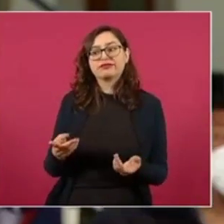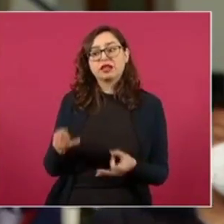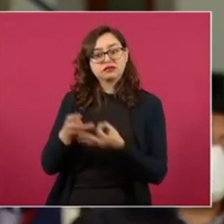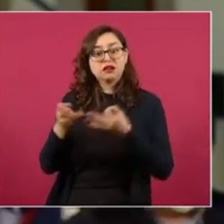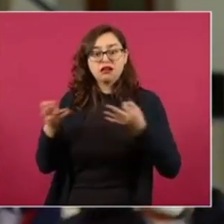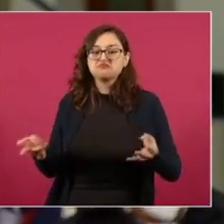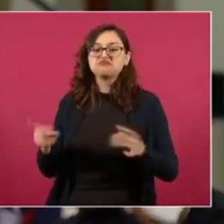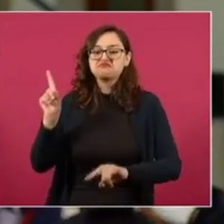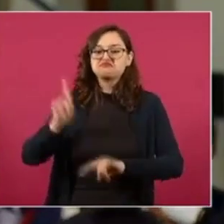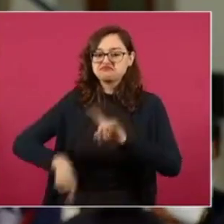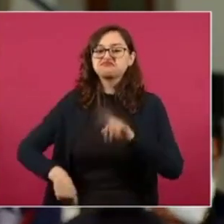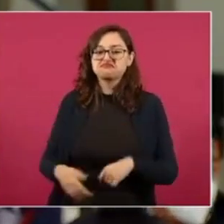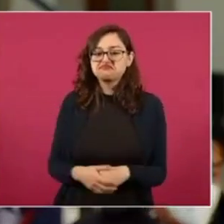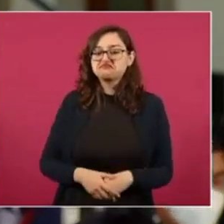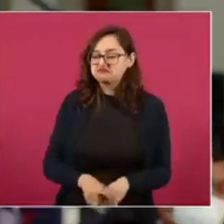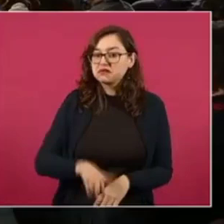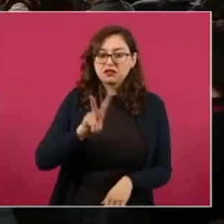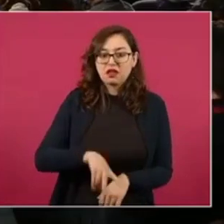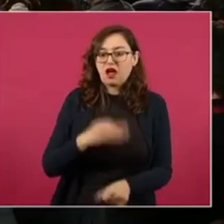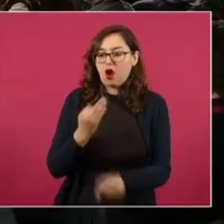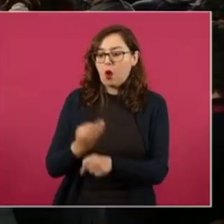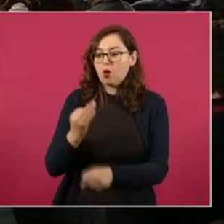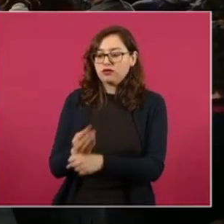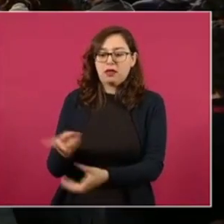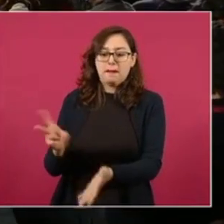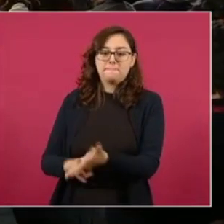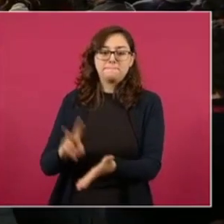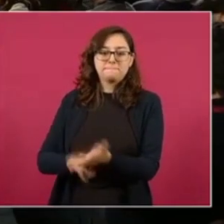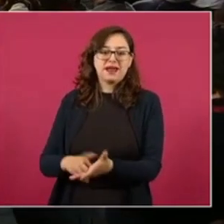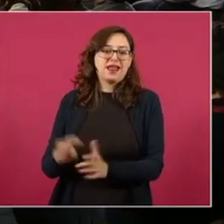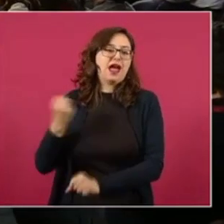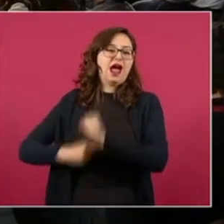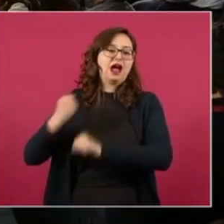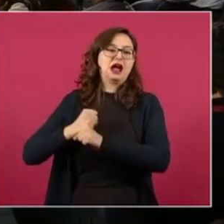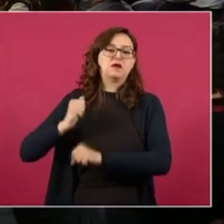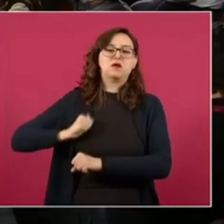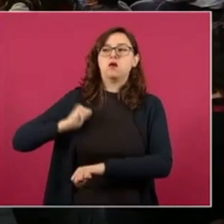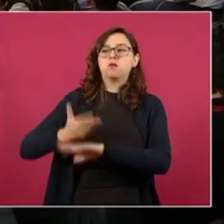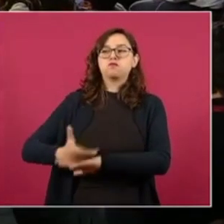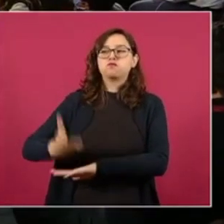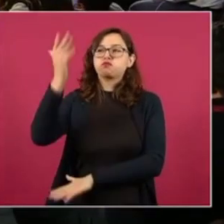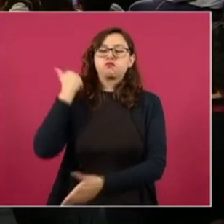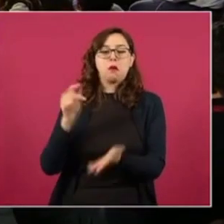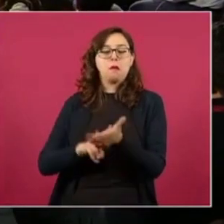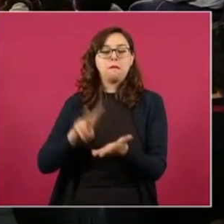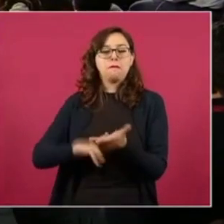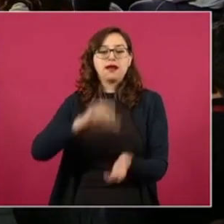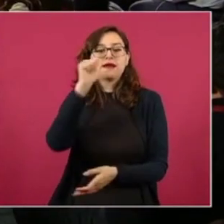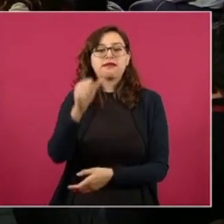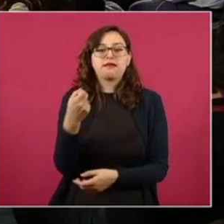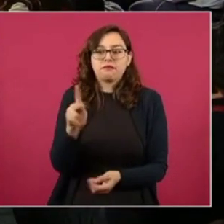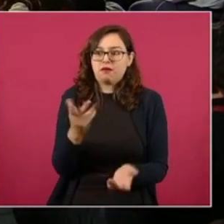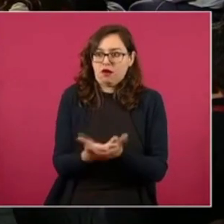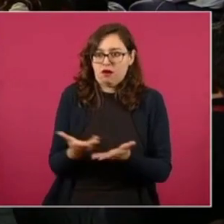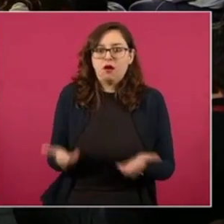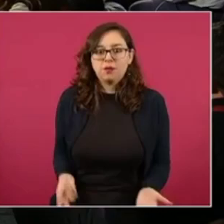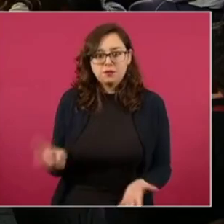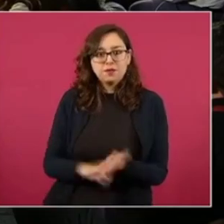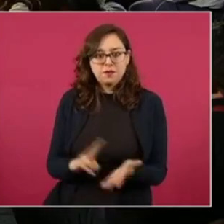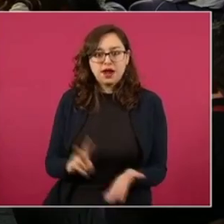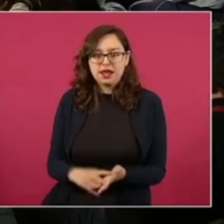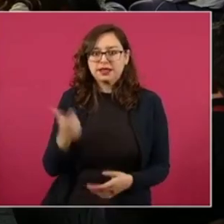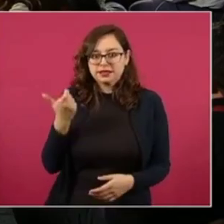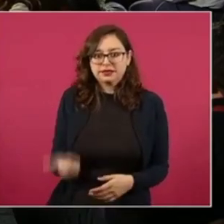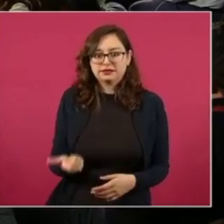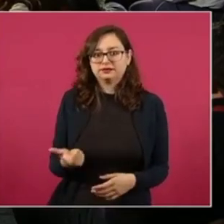sus terrenos. ¿Por qué? Porque tienen un alto valor en este momento, quizás en 80 no valían lo que valen hoy, y no darles la oportunidad de ser ellos quienes los